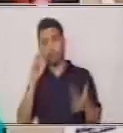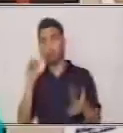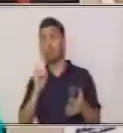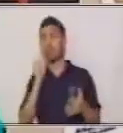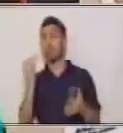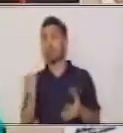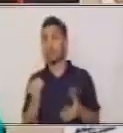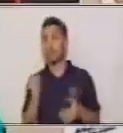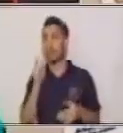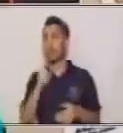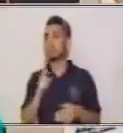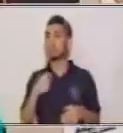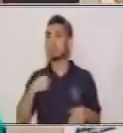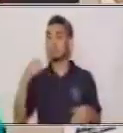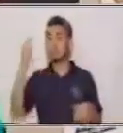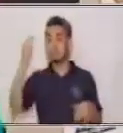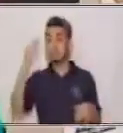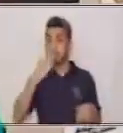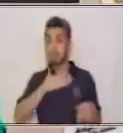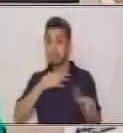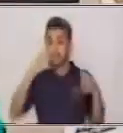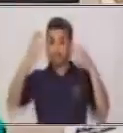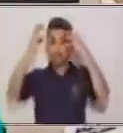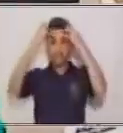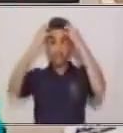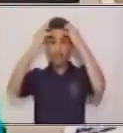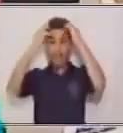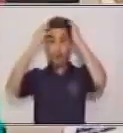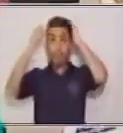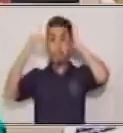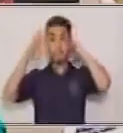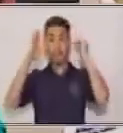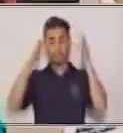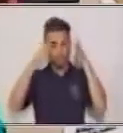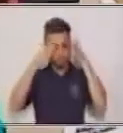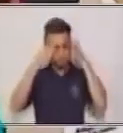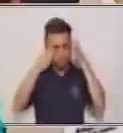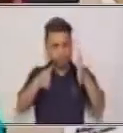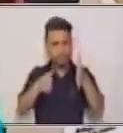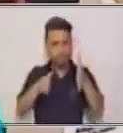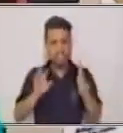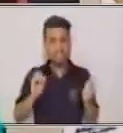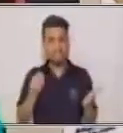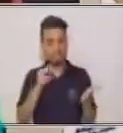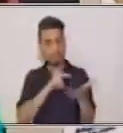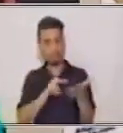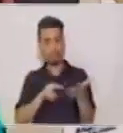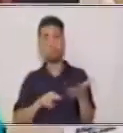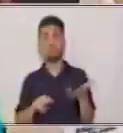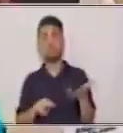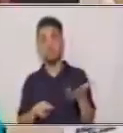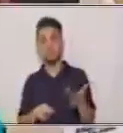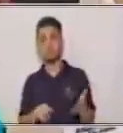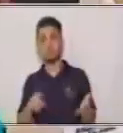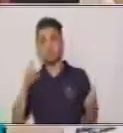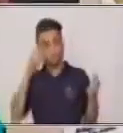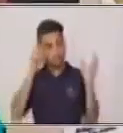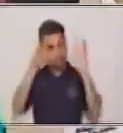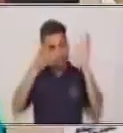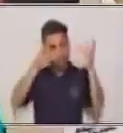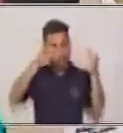razón? Porque nuestro cerebro está concentrado en lo que está leyendo. Decodifica,